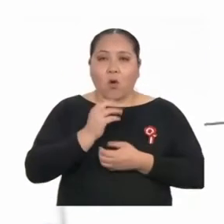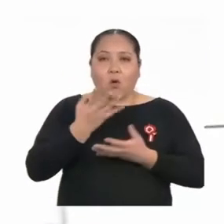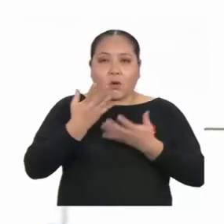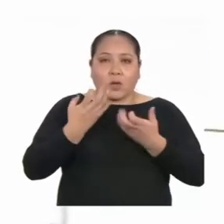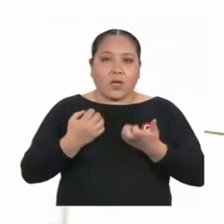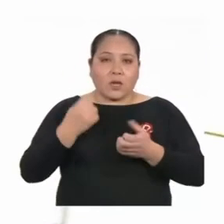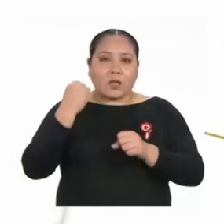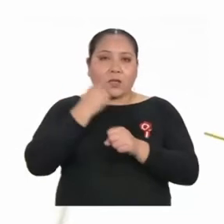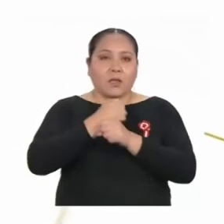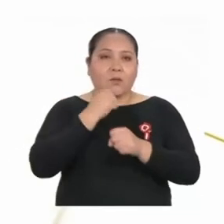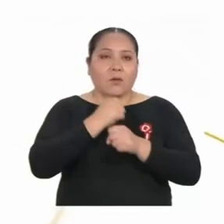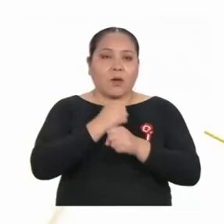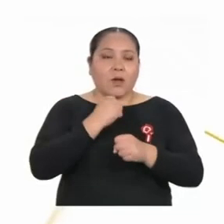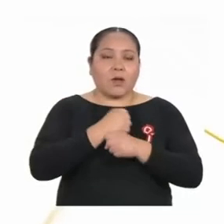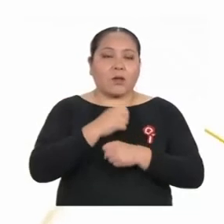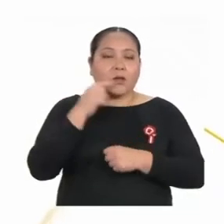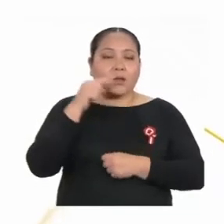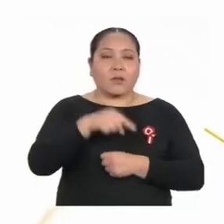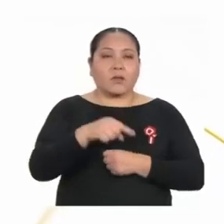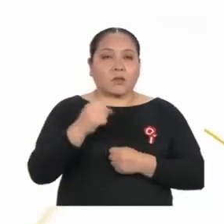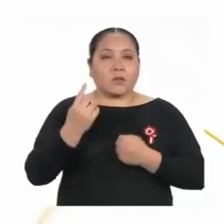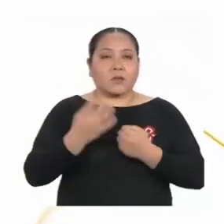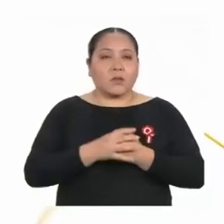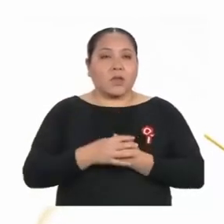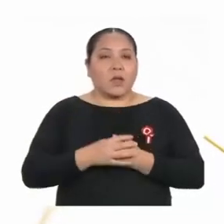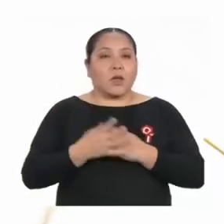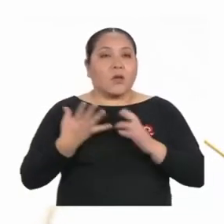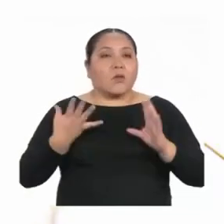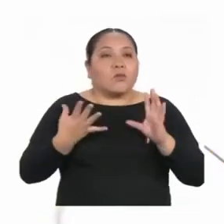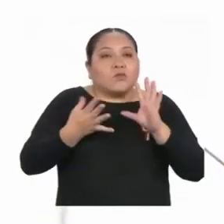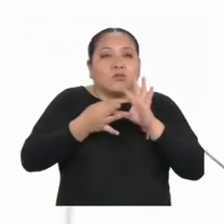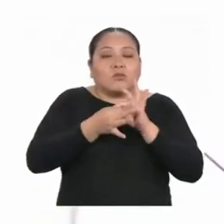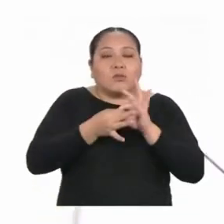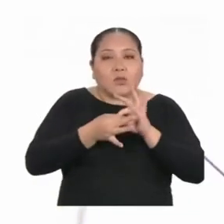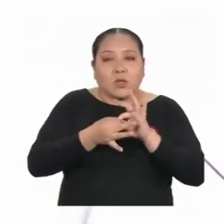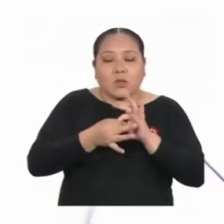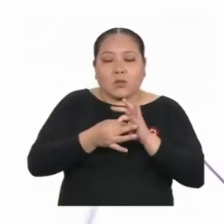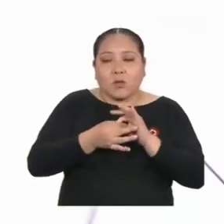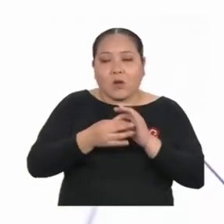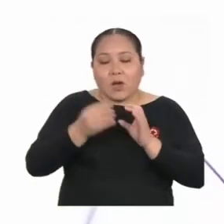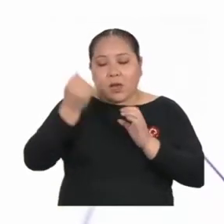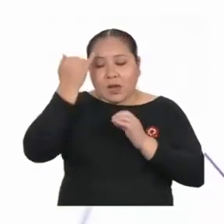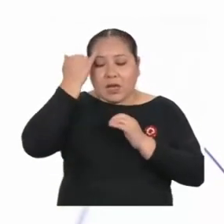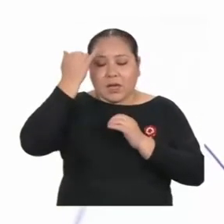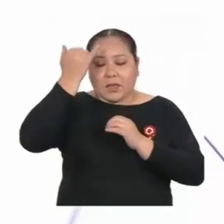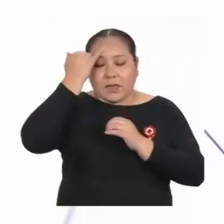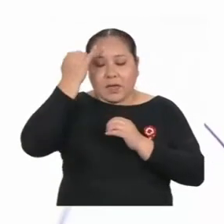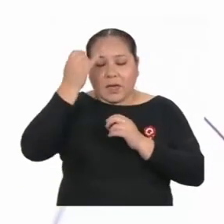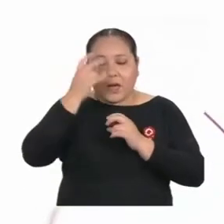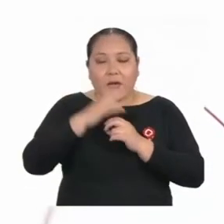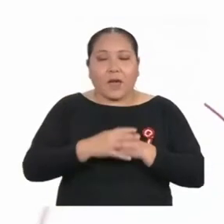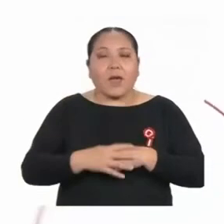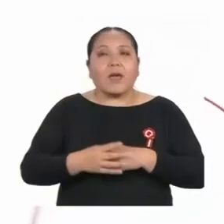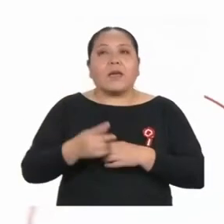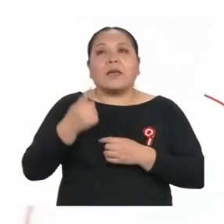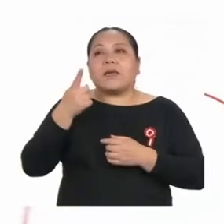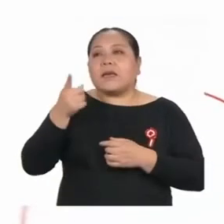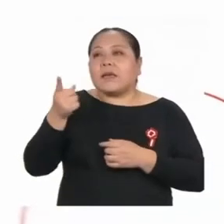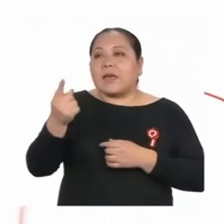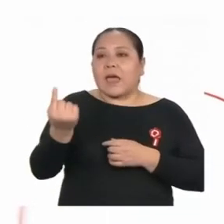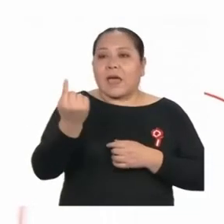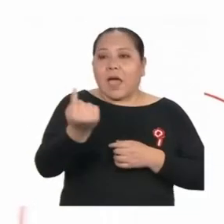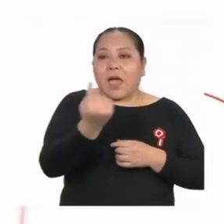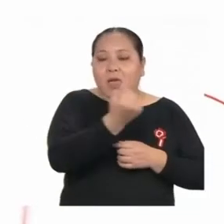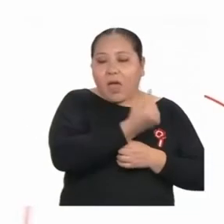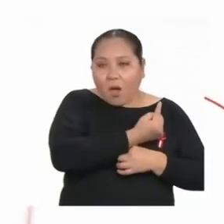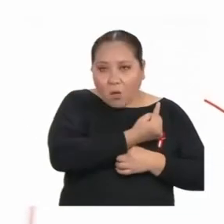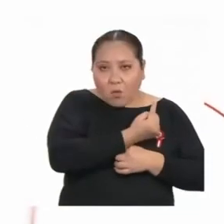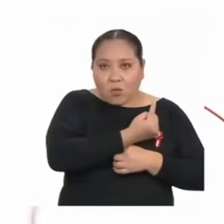elemento probablemente vinculado a la valoración individual de la educación por parte de los jóvenes y no a la condición